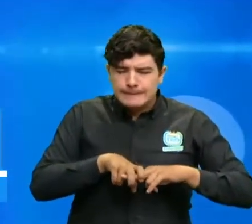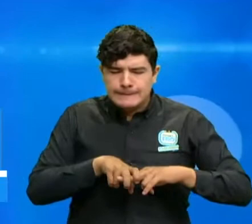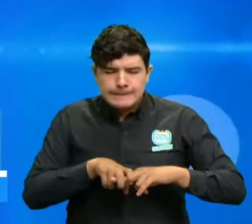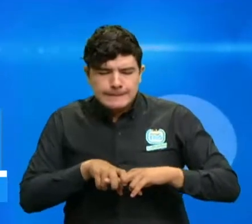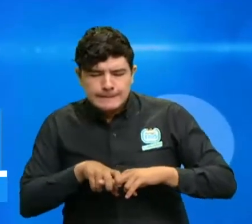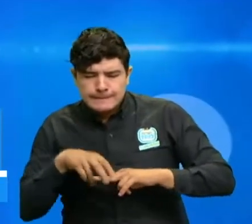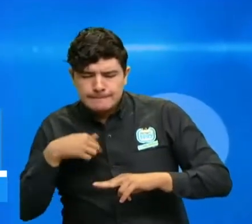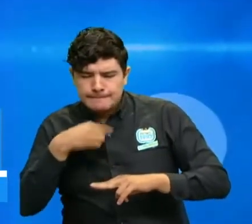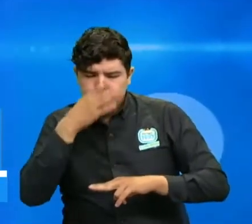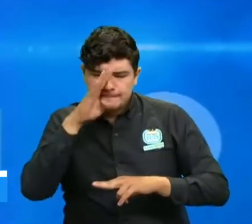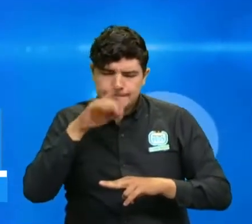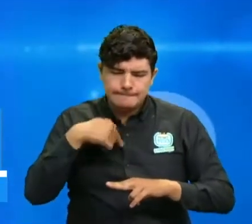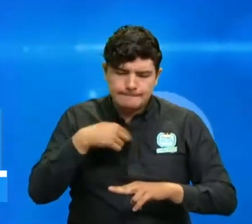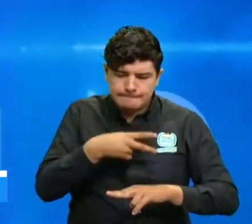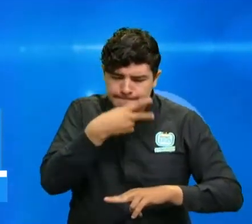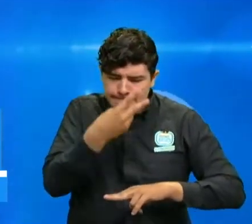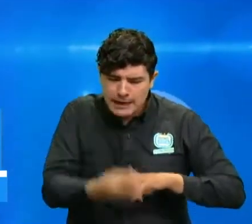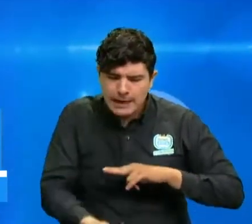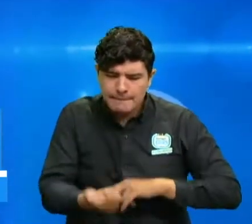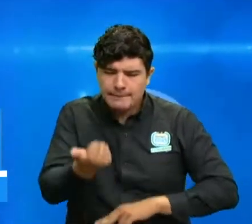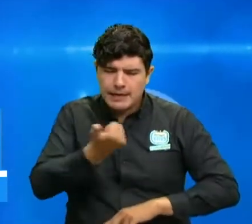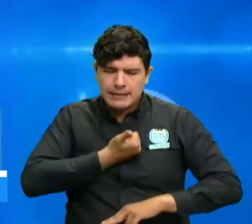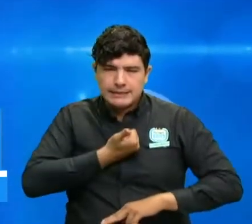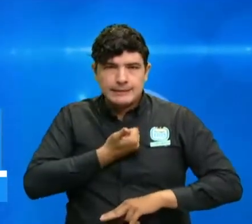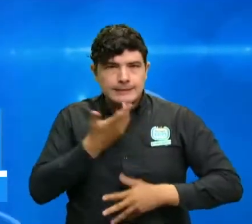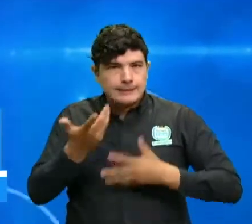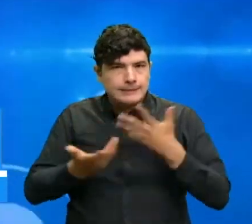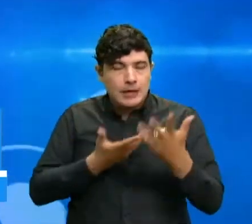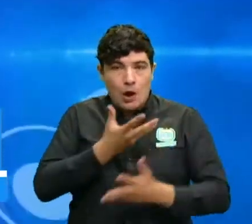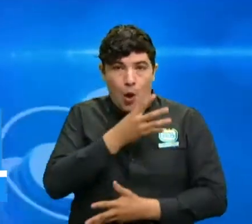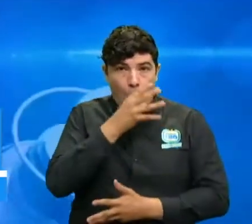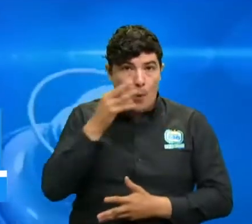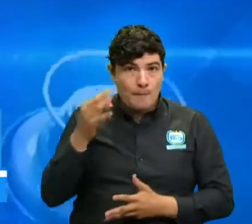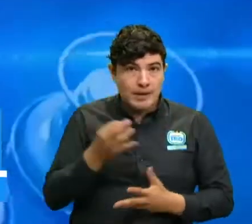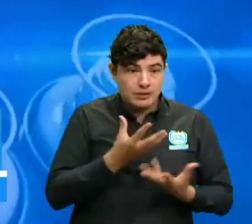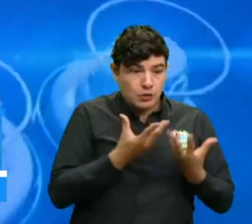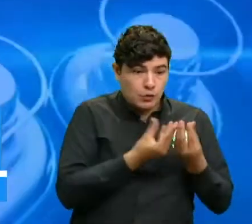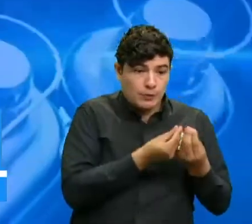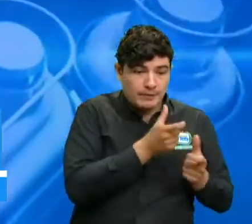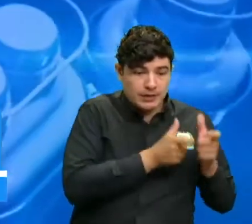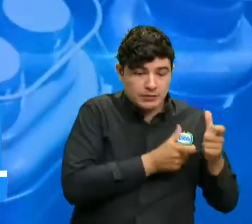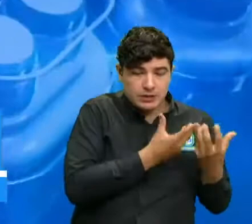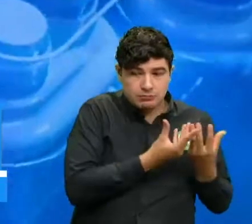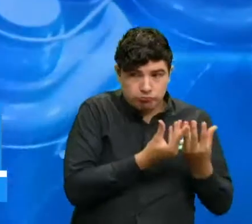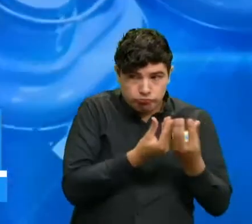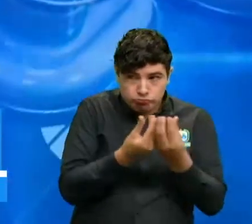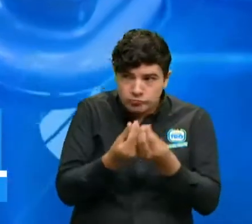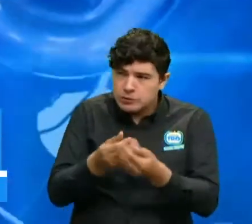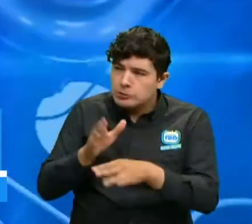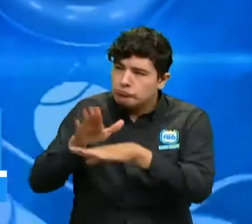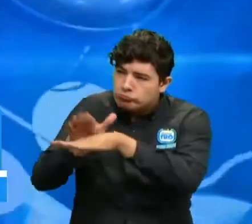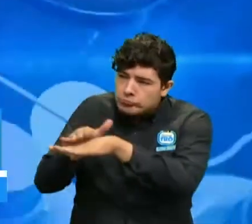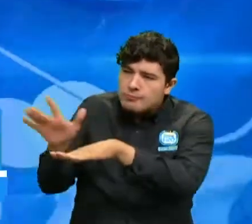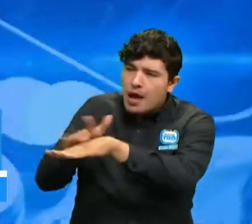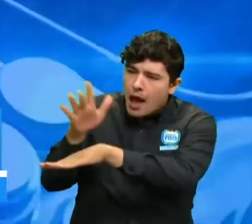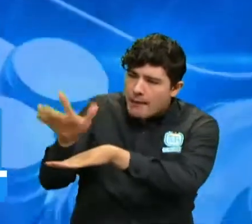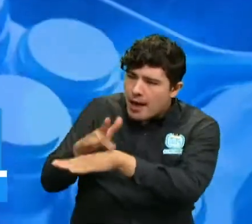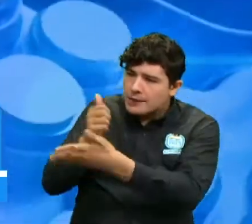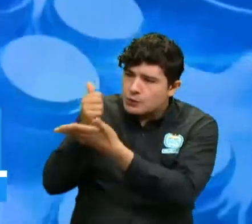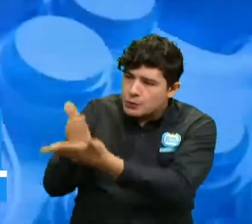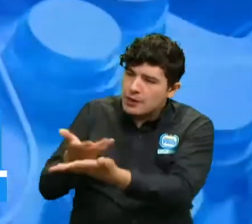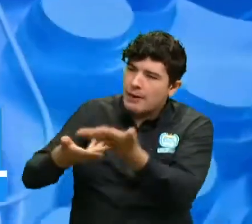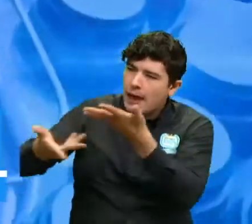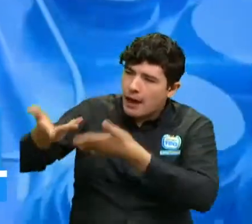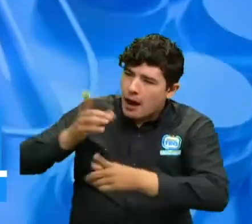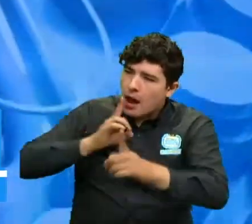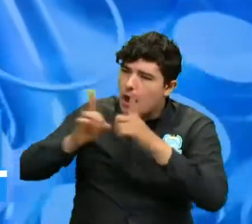desista de esta idea. Segundos más tarde, otro de los hombres en el sitio logra retirarlo del borde del puente. Expertos insisten en la